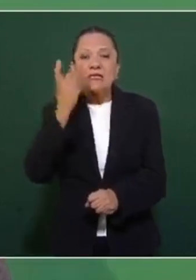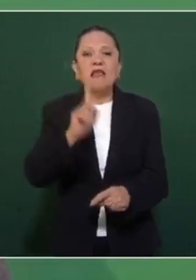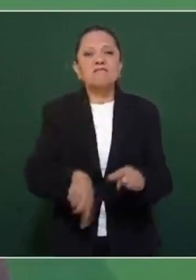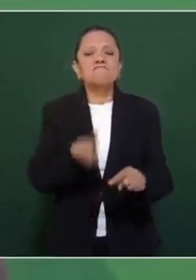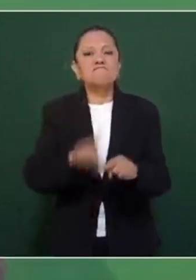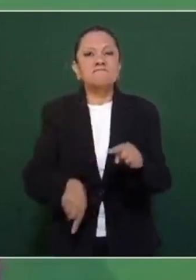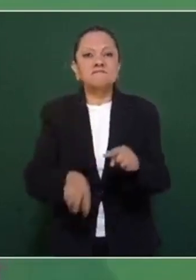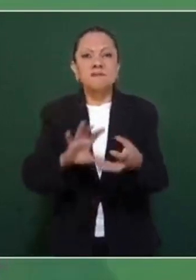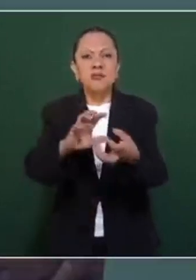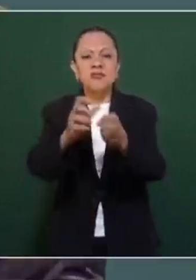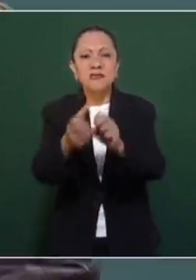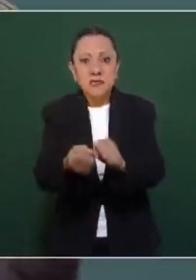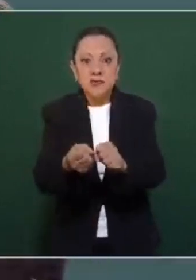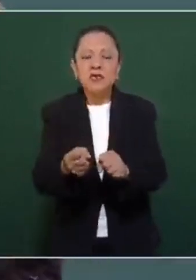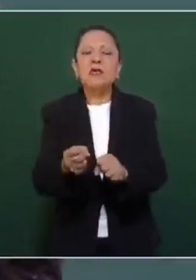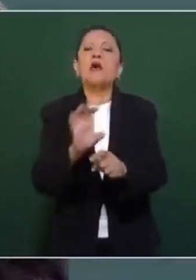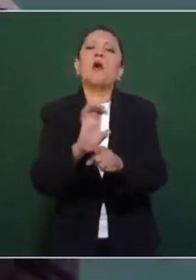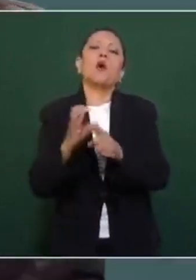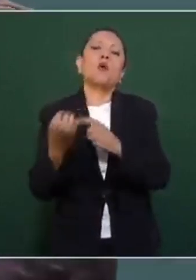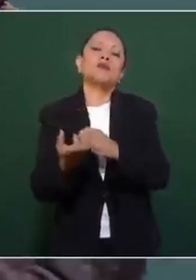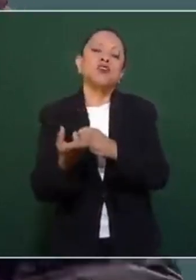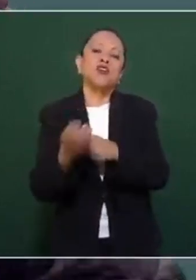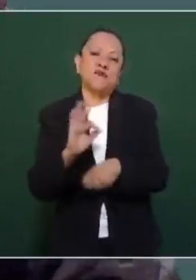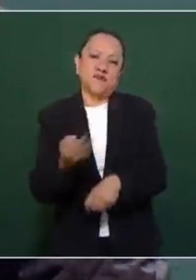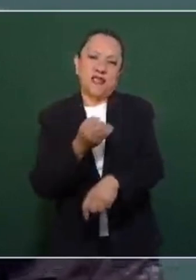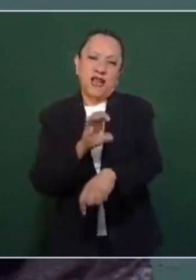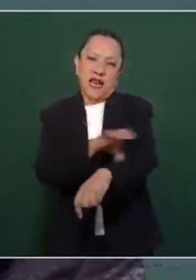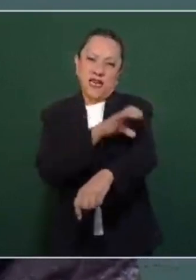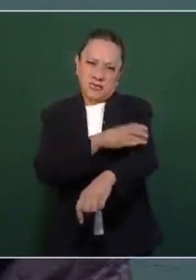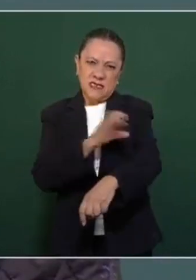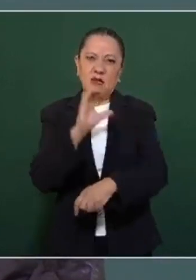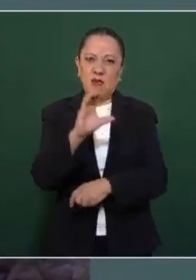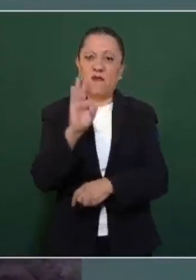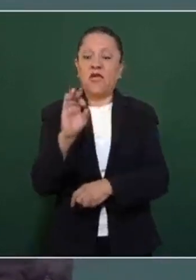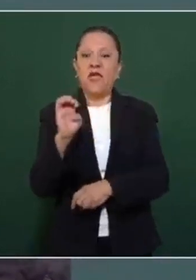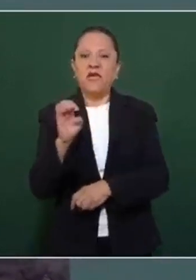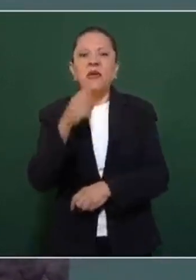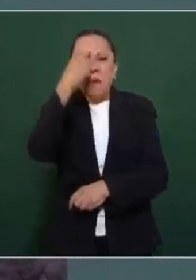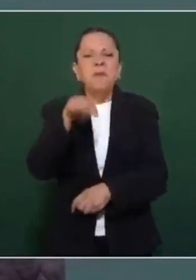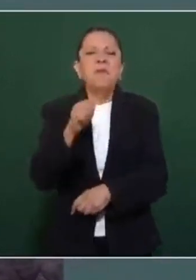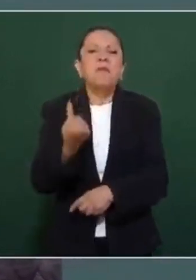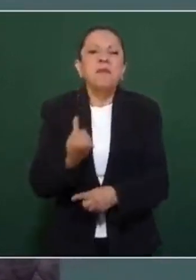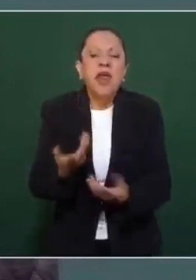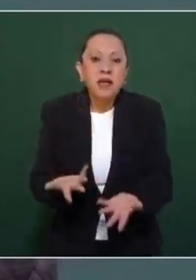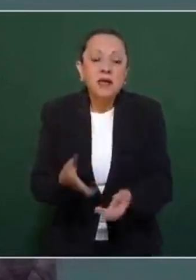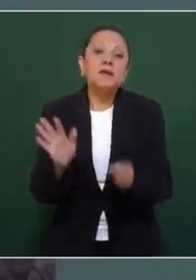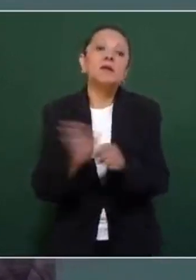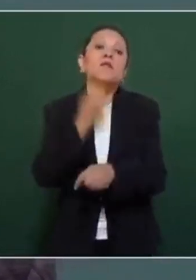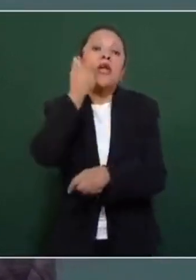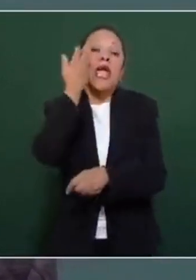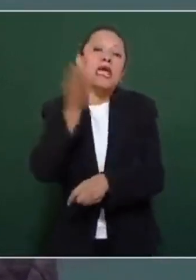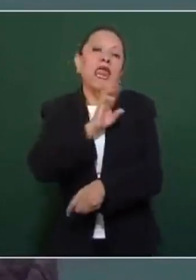Todo esto para privatizar la industria